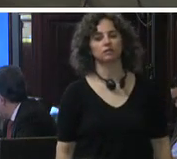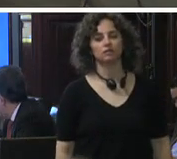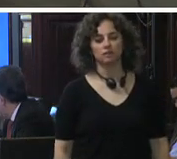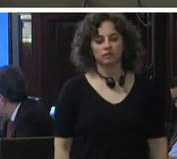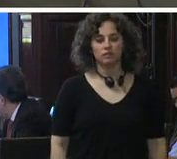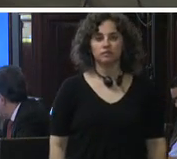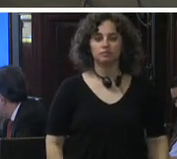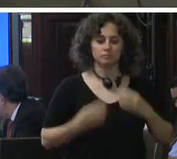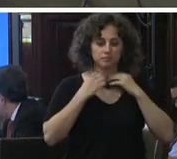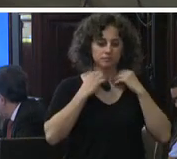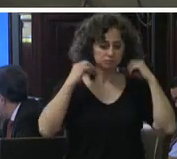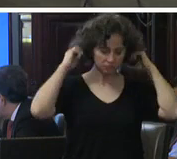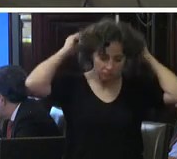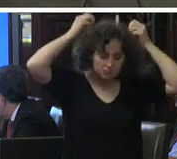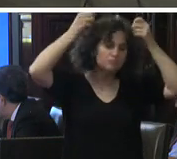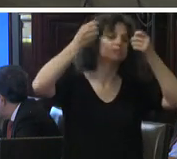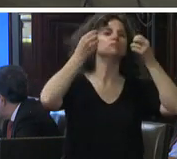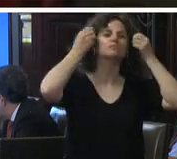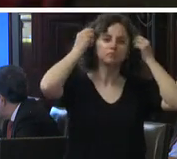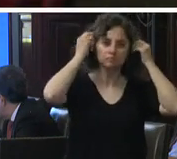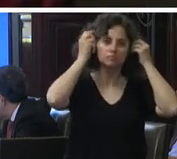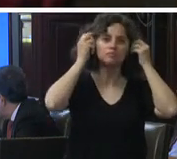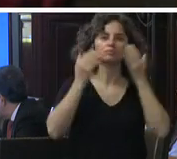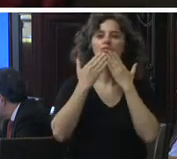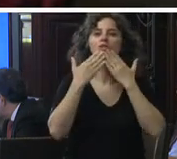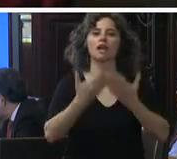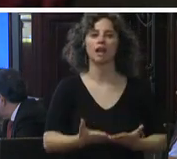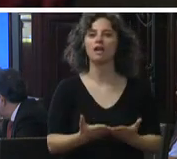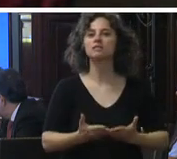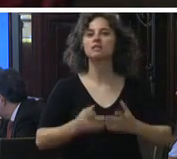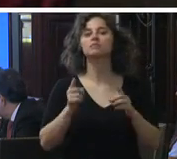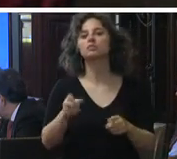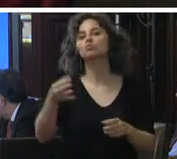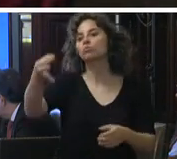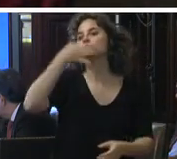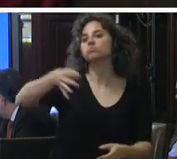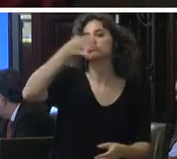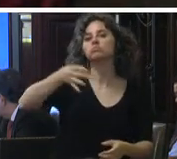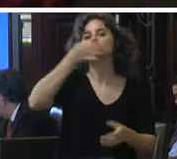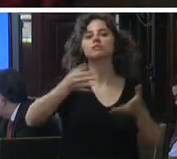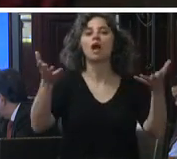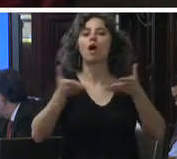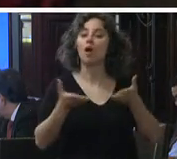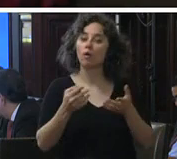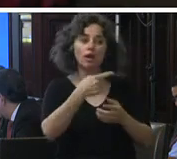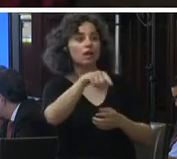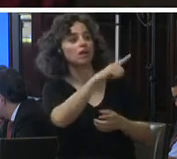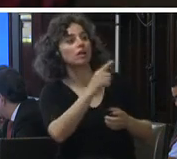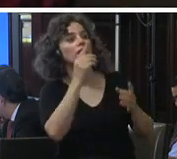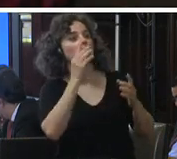thank you very much for your opening statement and now invites the honorable state of mexico to